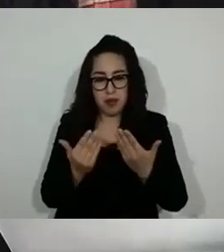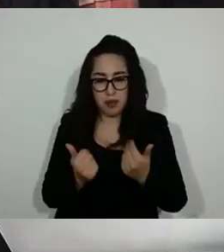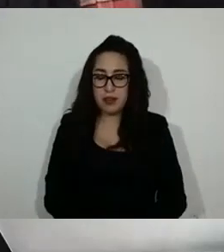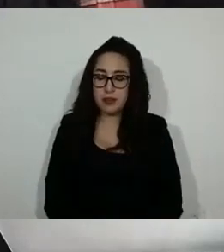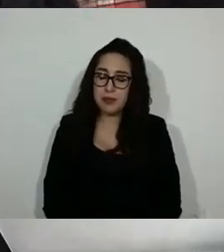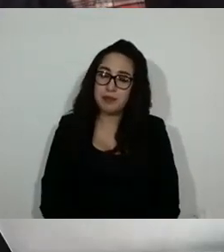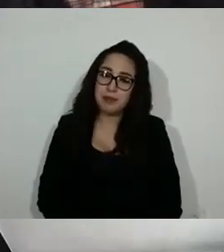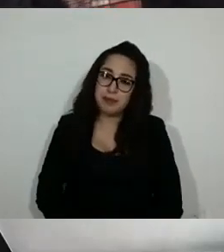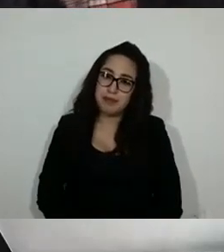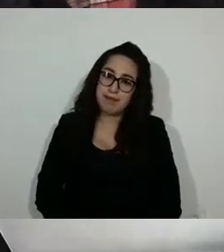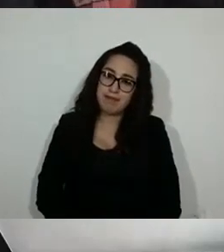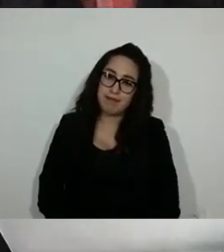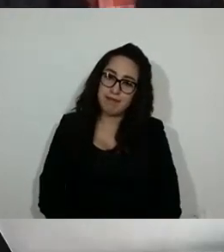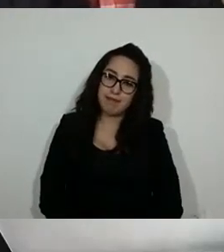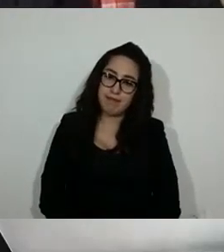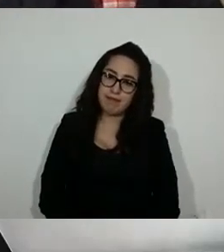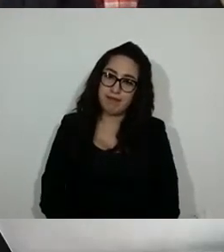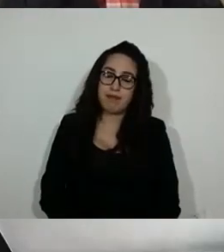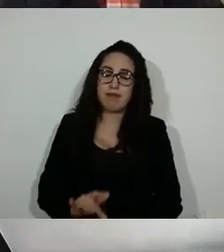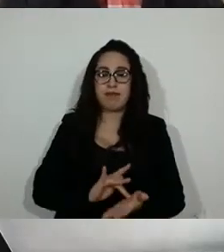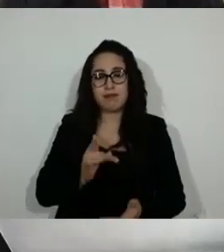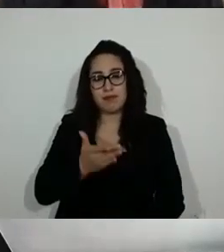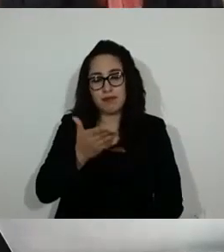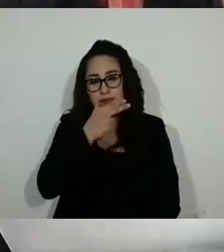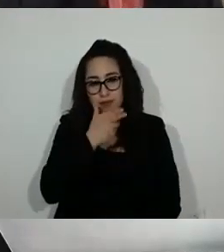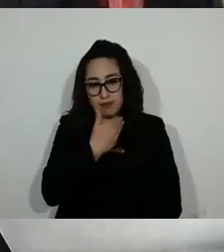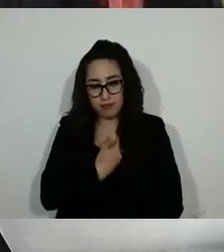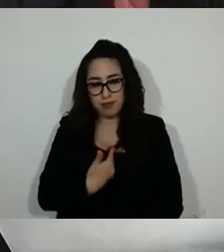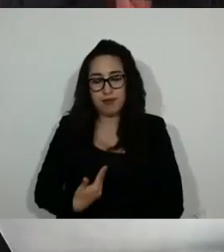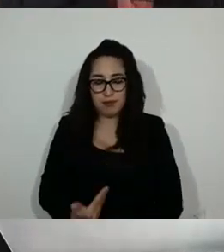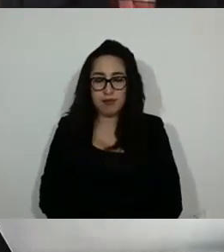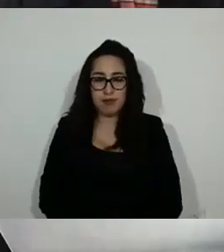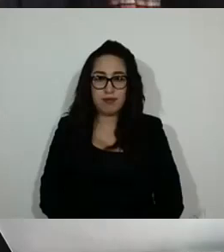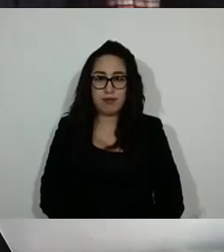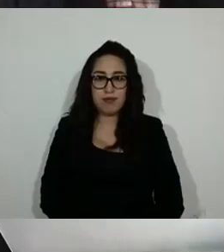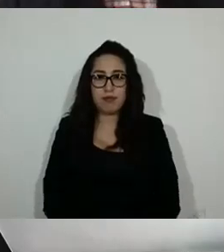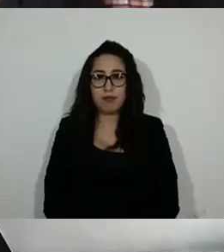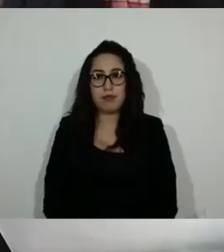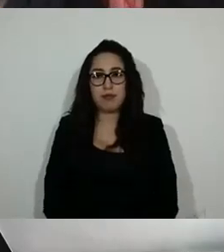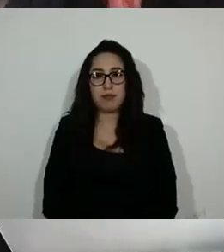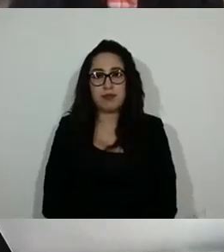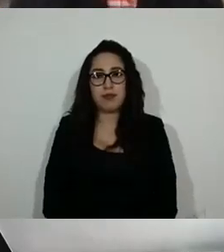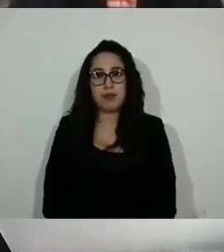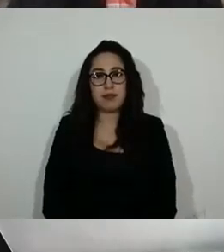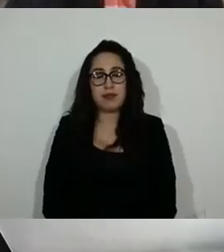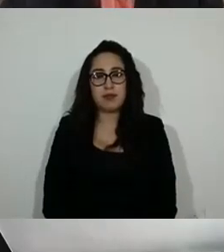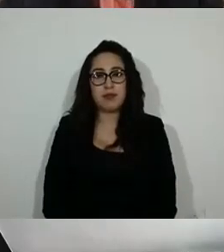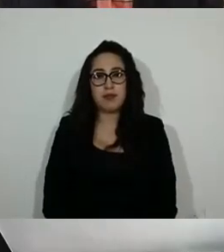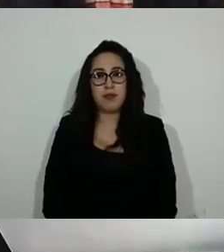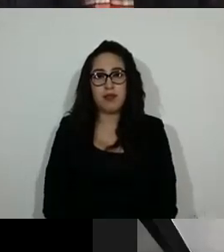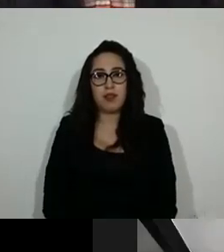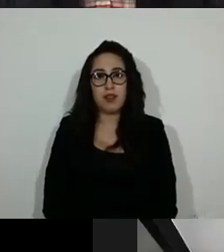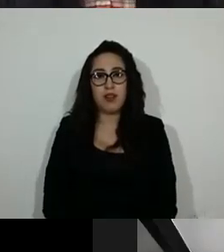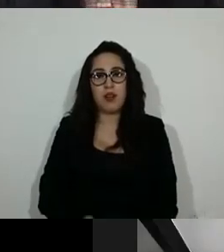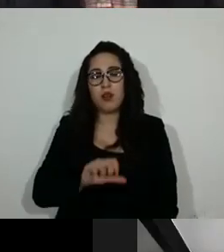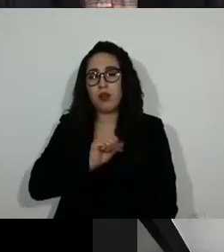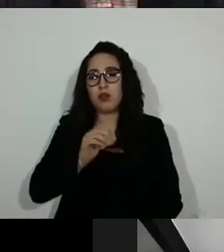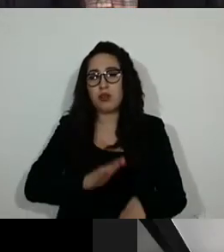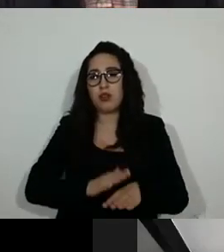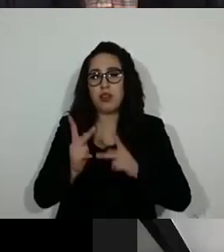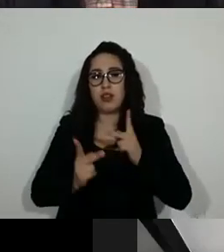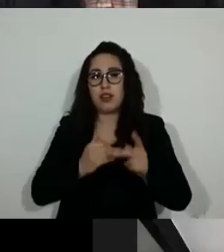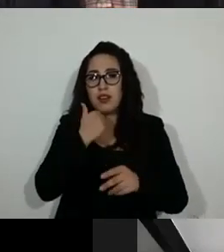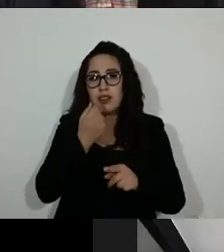Muchas gracias, diputado presidente. Gracias a usted, Marisela, diputada. Bueno, ¿alguien más, diputadas, diputados?